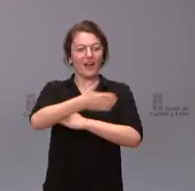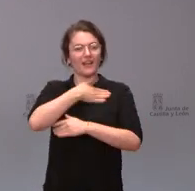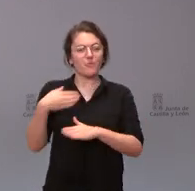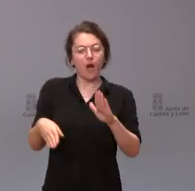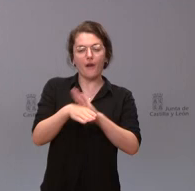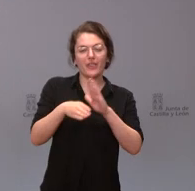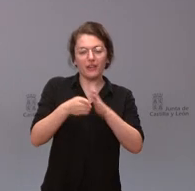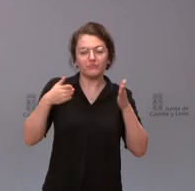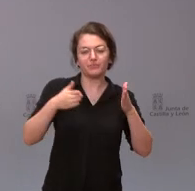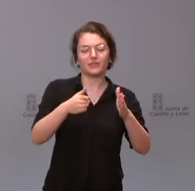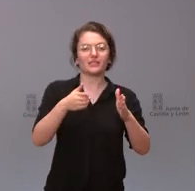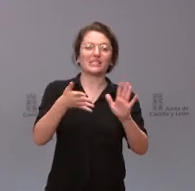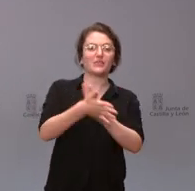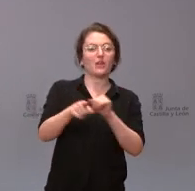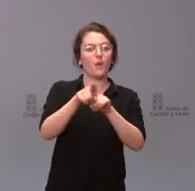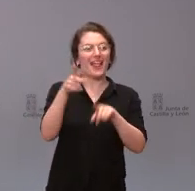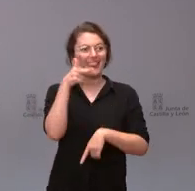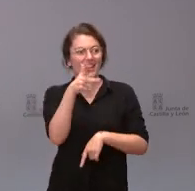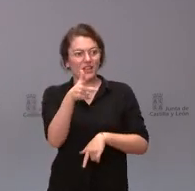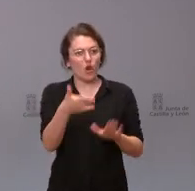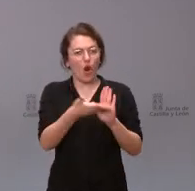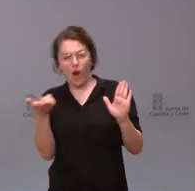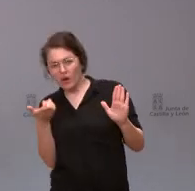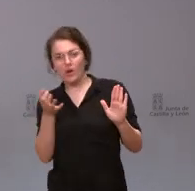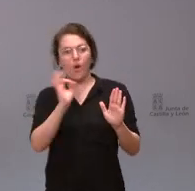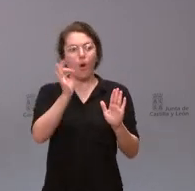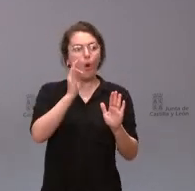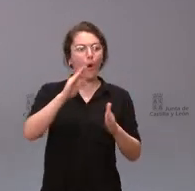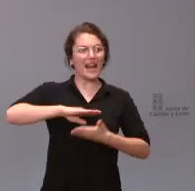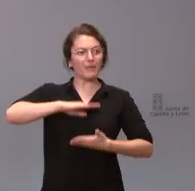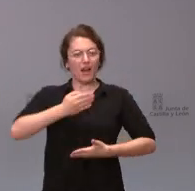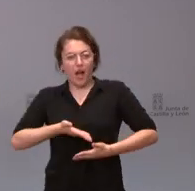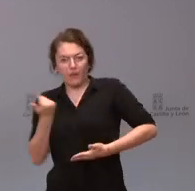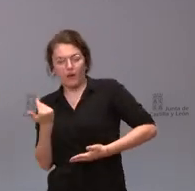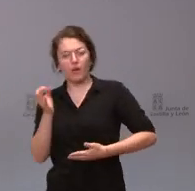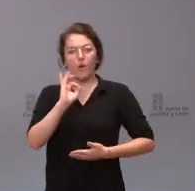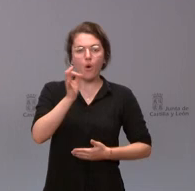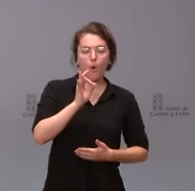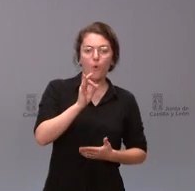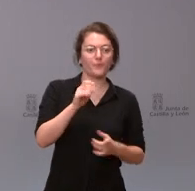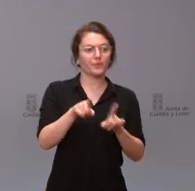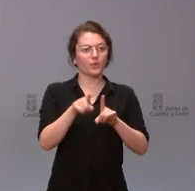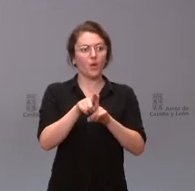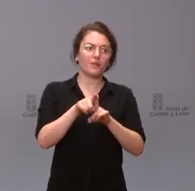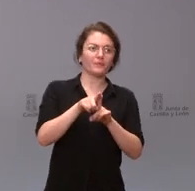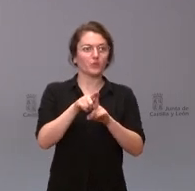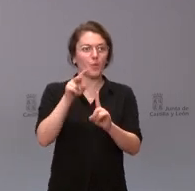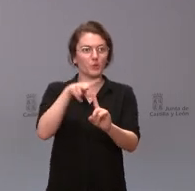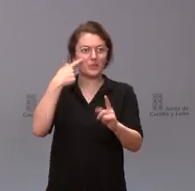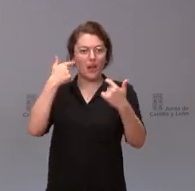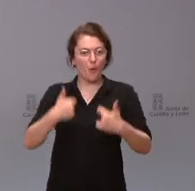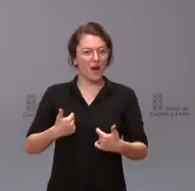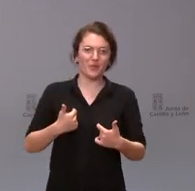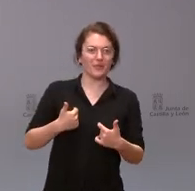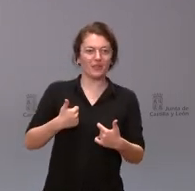en restar ningún derecho ni en restar ninguna capacidad ni en poner en entredicho el lado humano que sin duda tiene